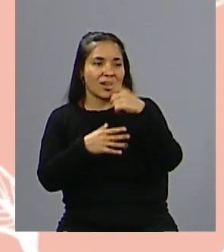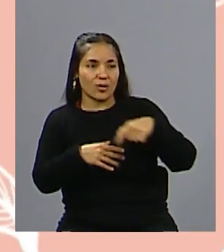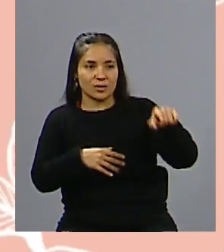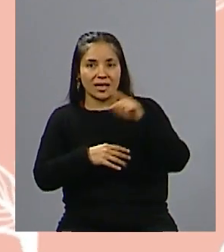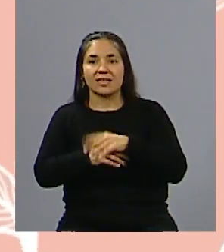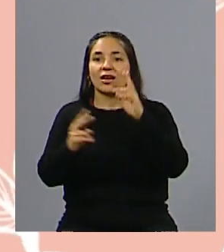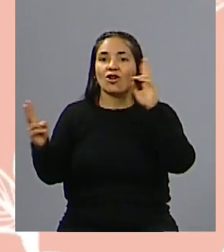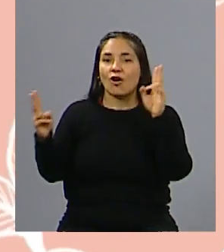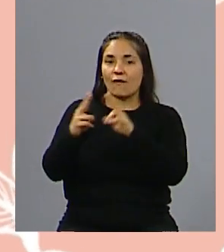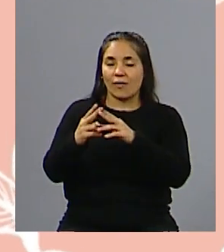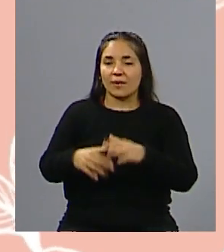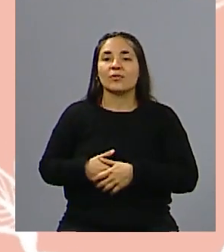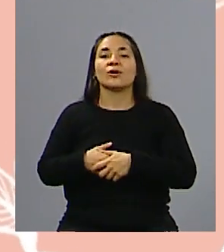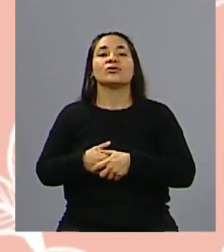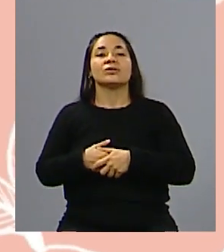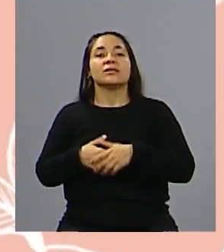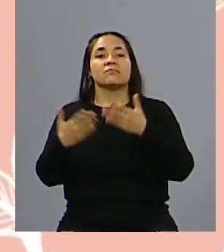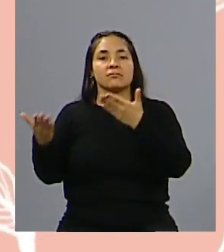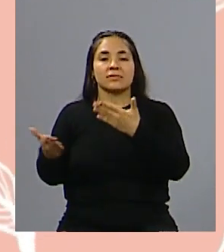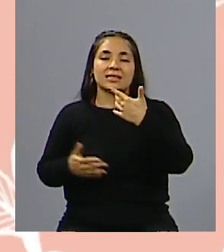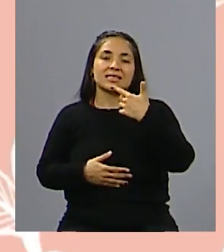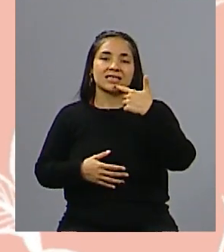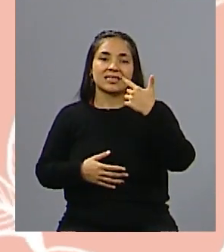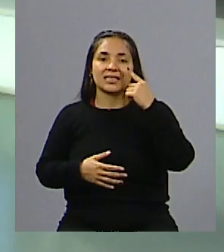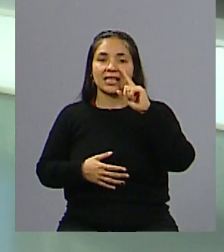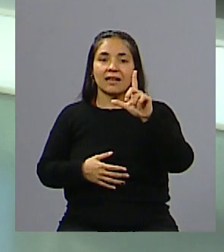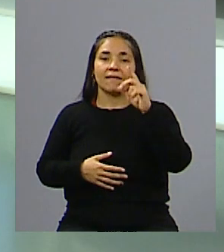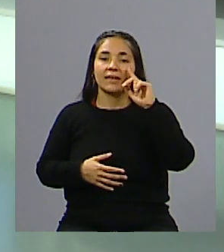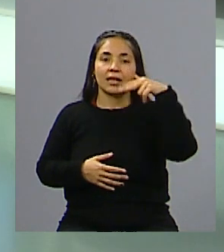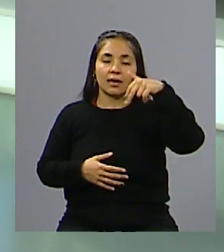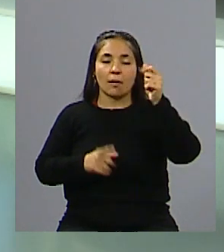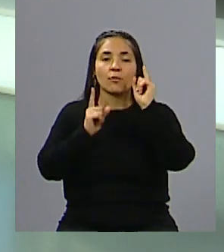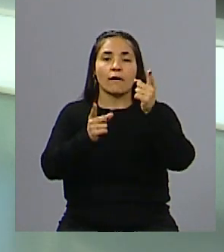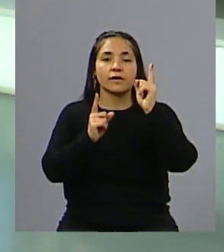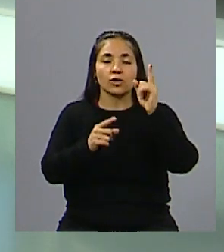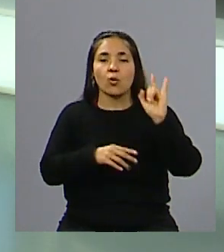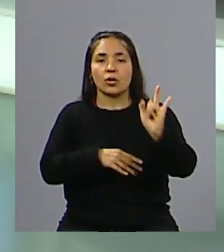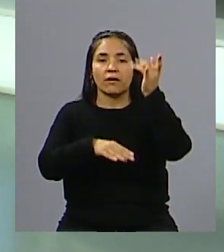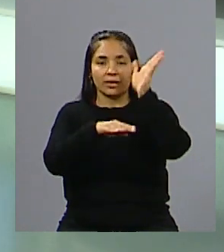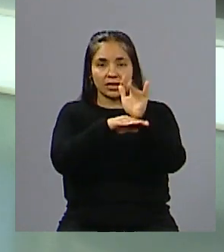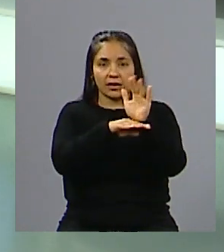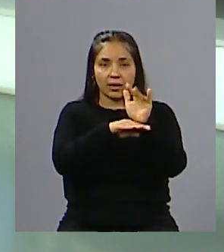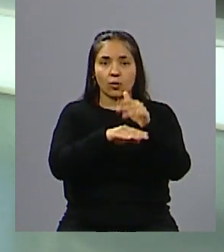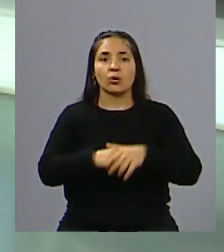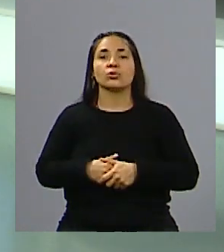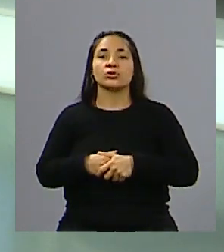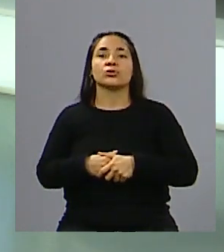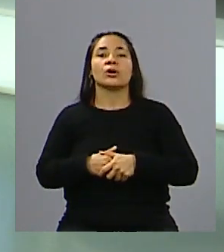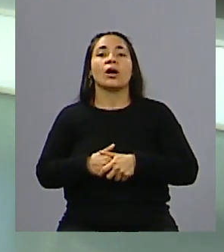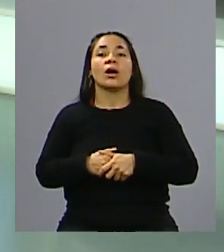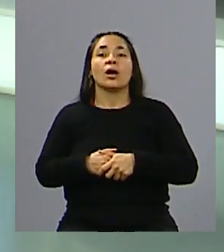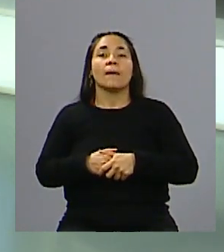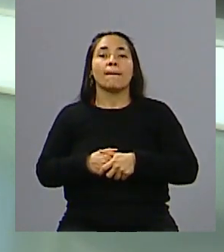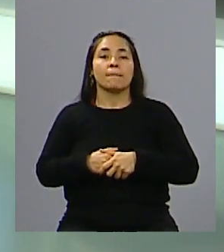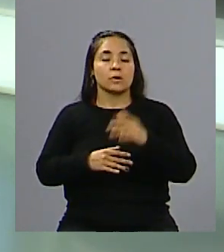Será hasta cualquier momento. Así pasaba Silvina Pucci, docente de la Facultad de Arte y Diseño de la Universidad Nacional de